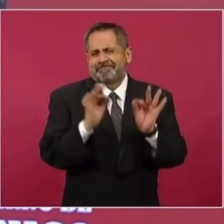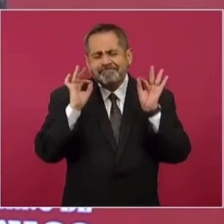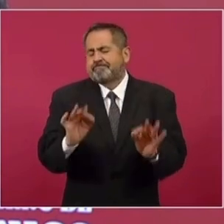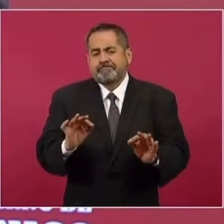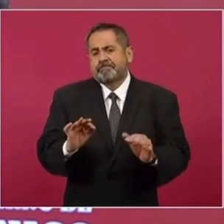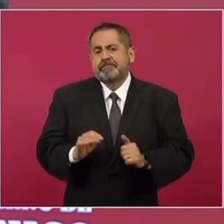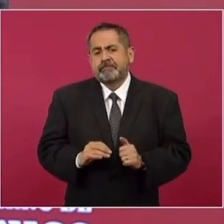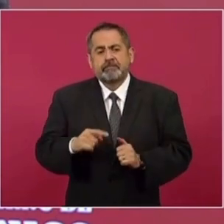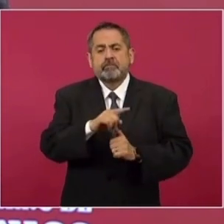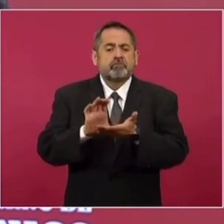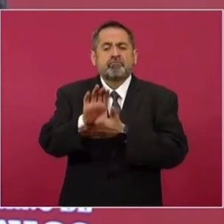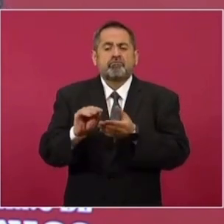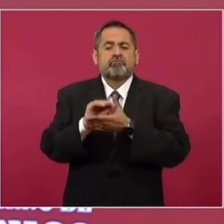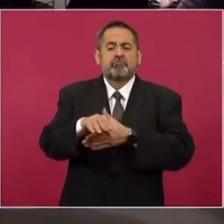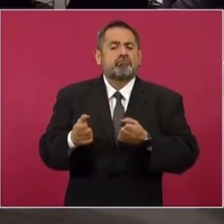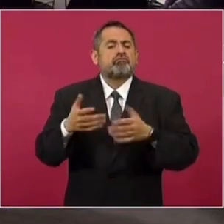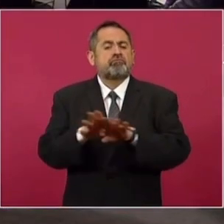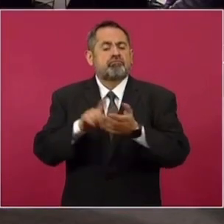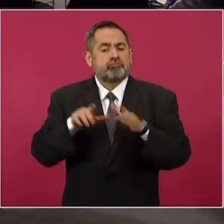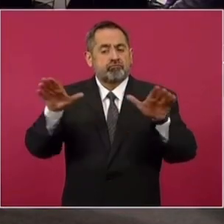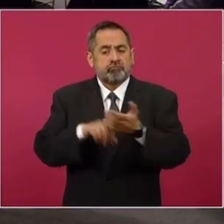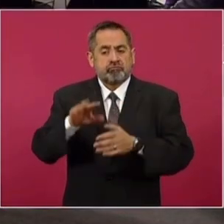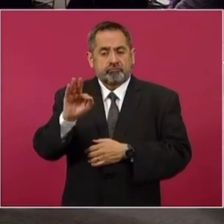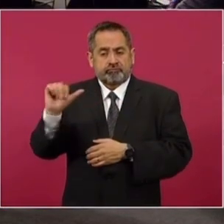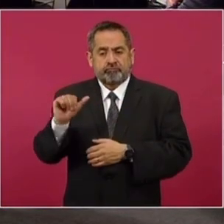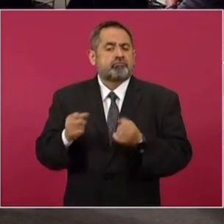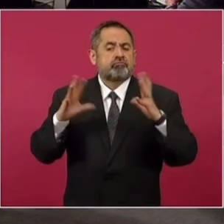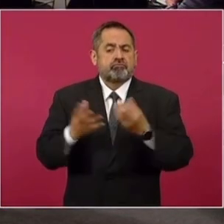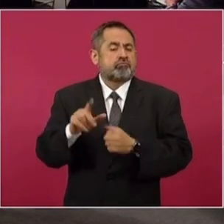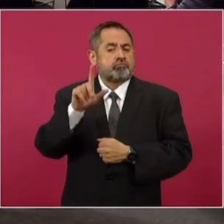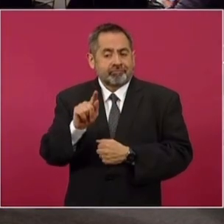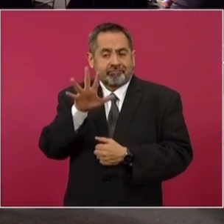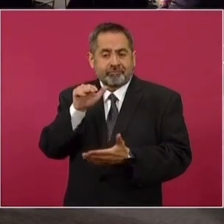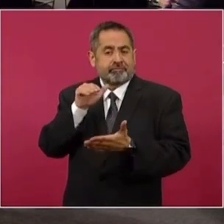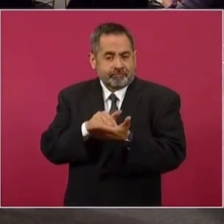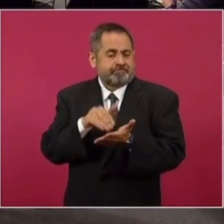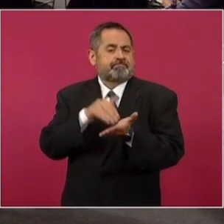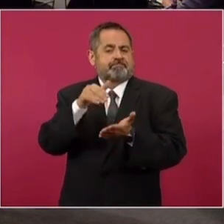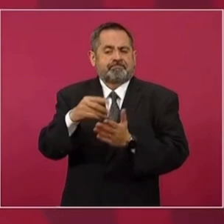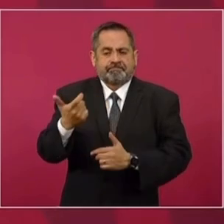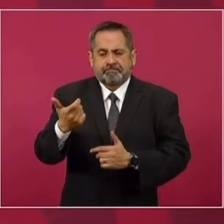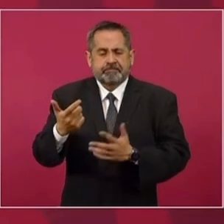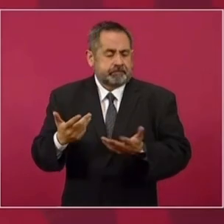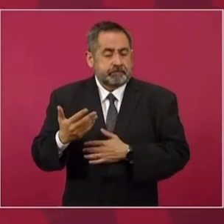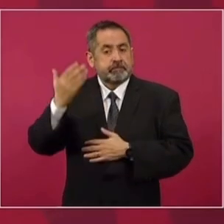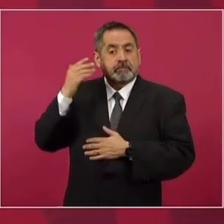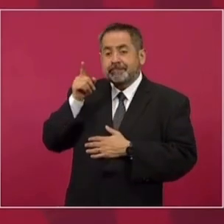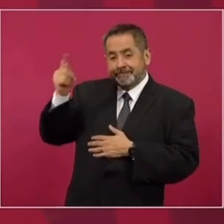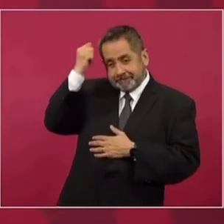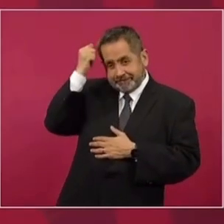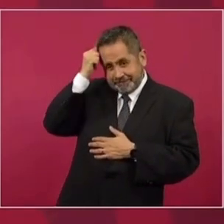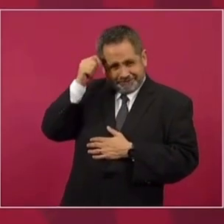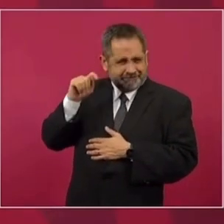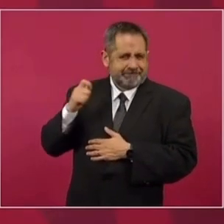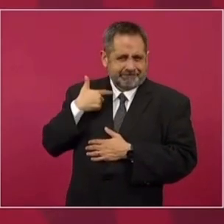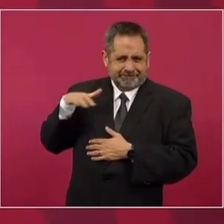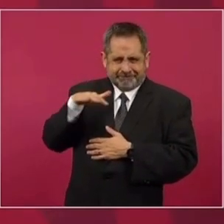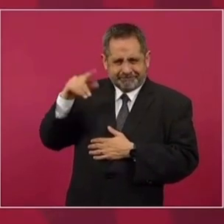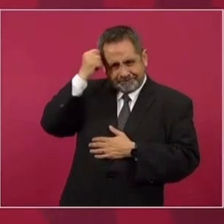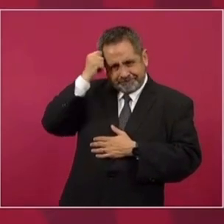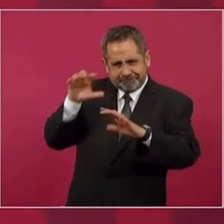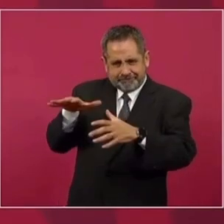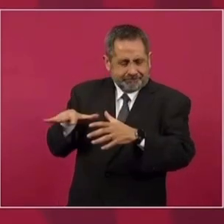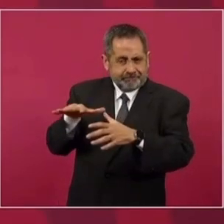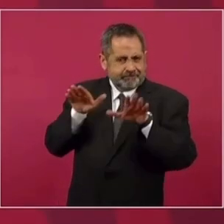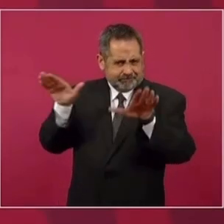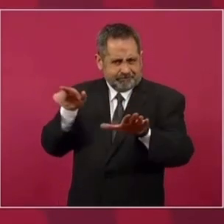Va a invertirse en el aeropuerto Felipe Ángeles alrededor de 75 mil millones de pesos. Cuando el proyecto del lago de Texcoco, esto hay que tenerlo